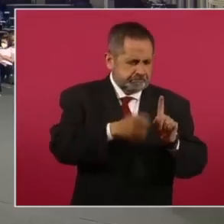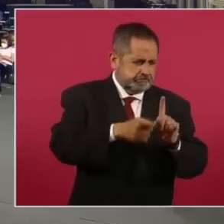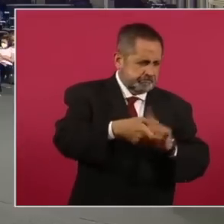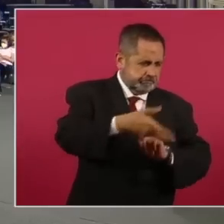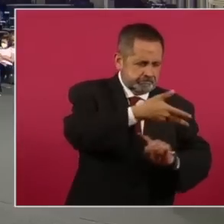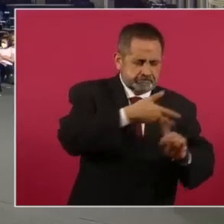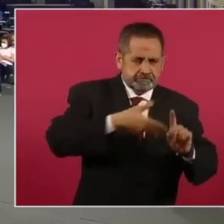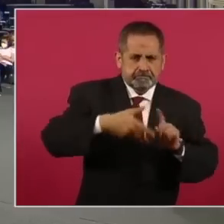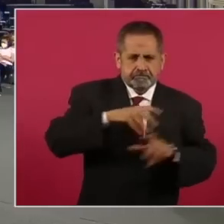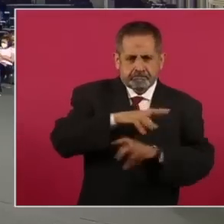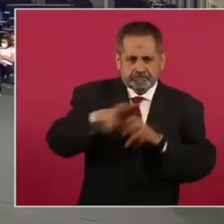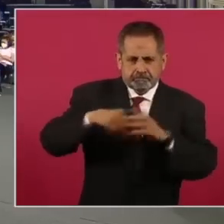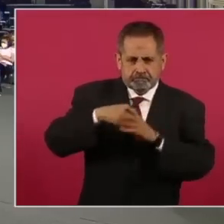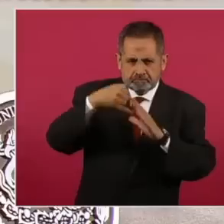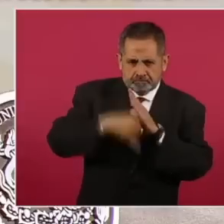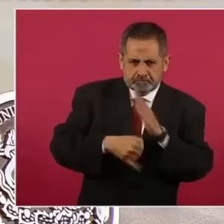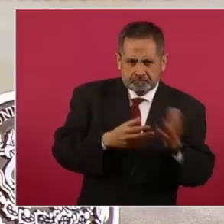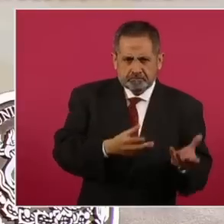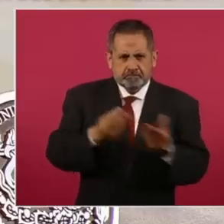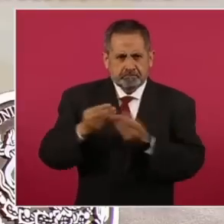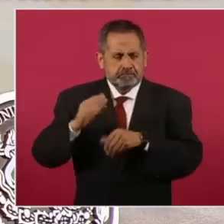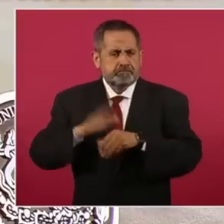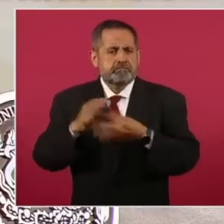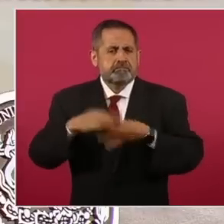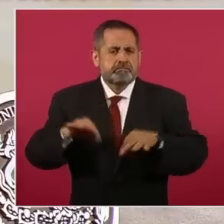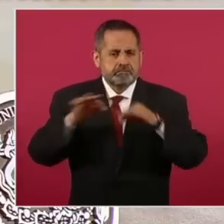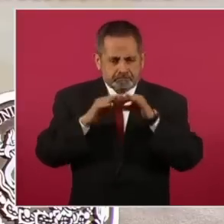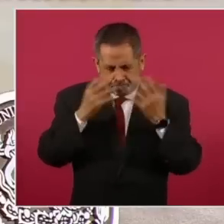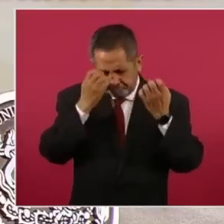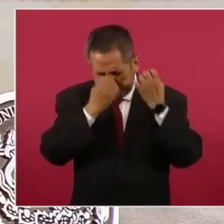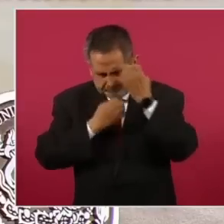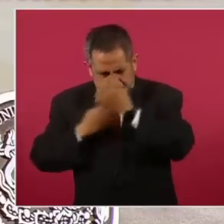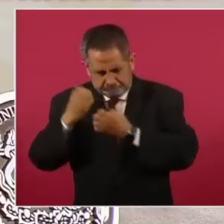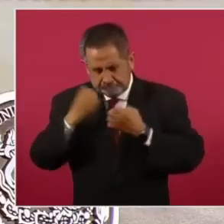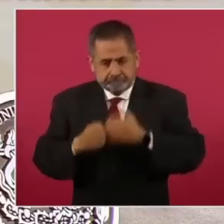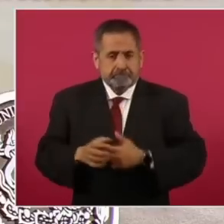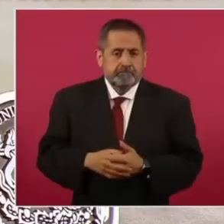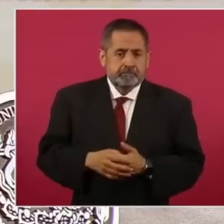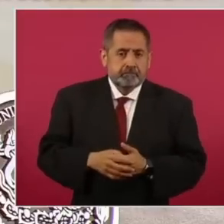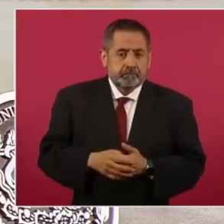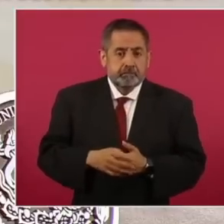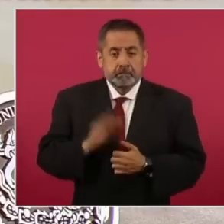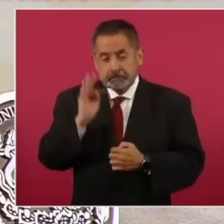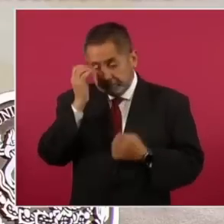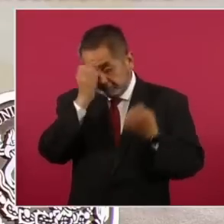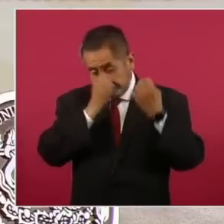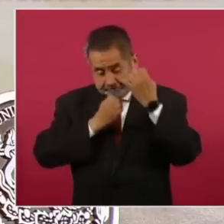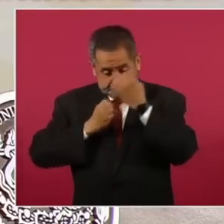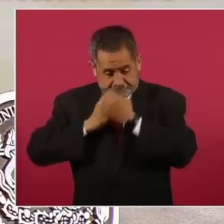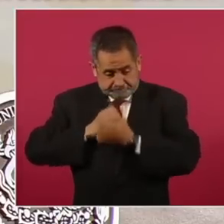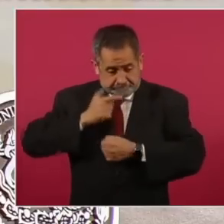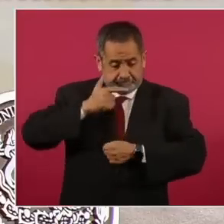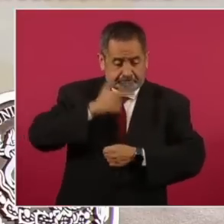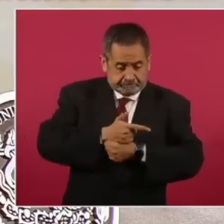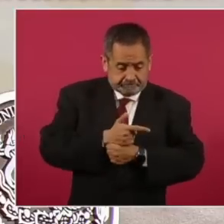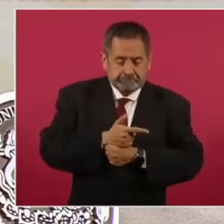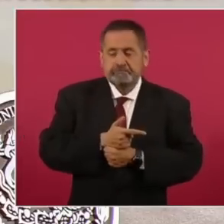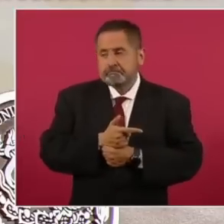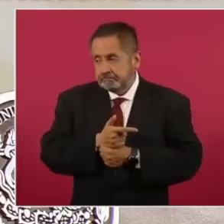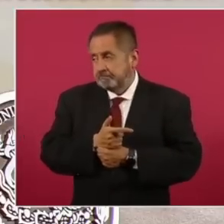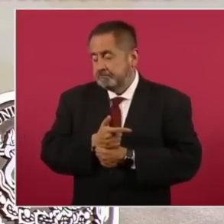lo más a fondo que se pueda en el análisis. Si como consecuencia del análisis se ve